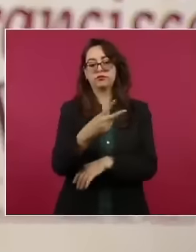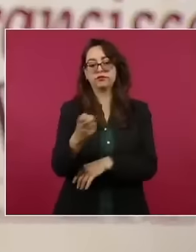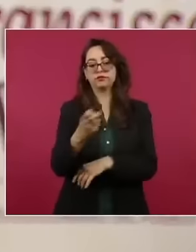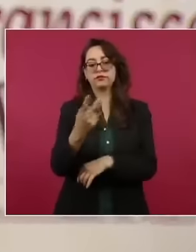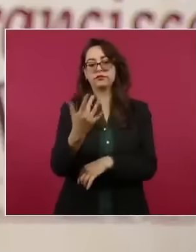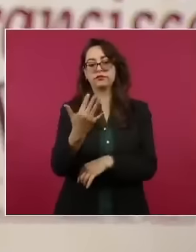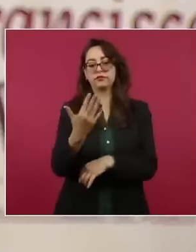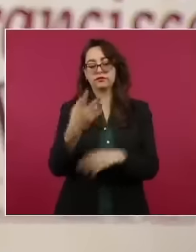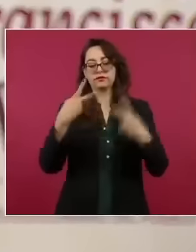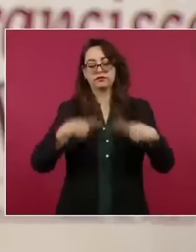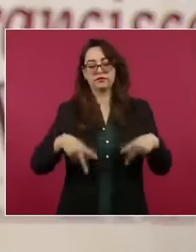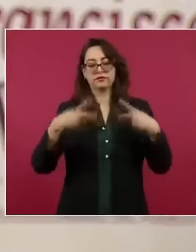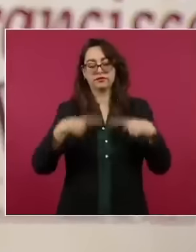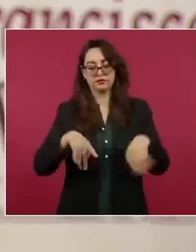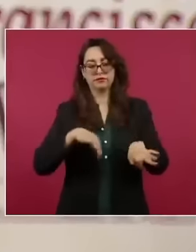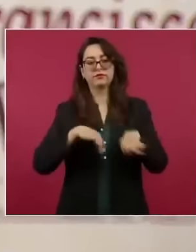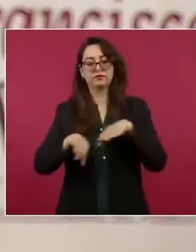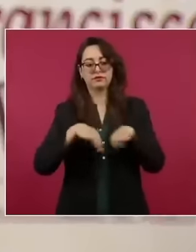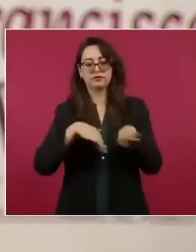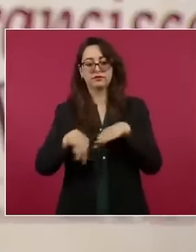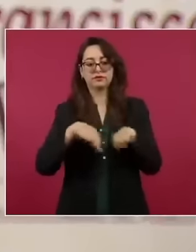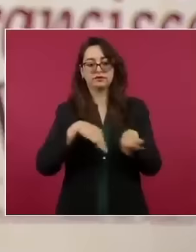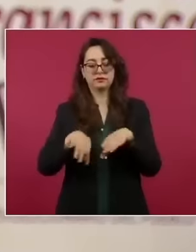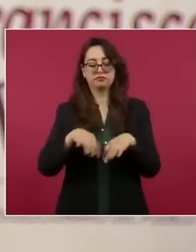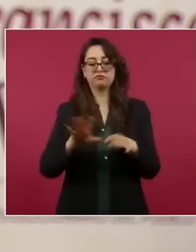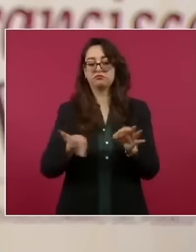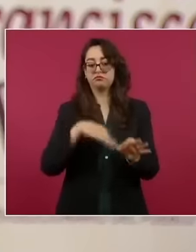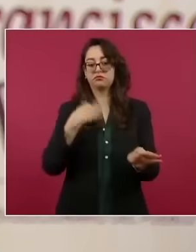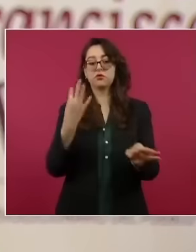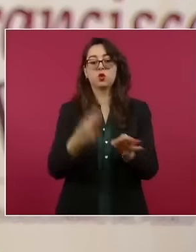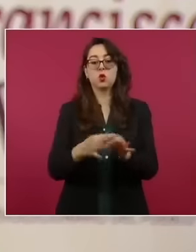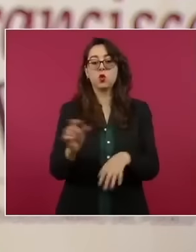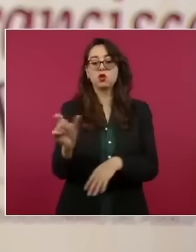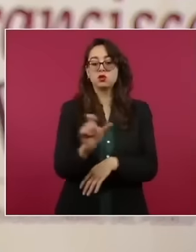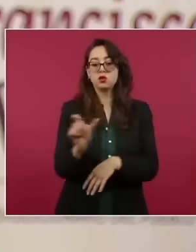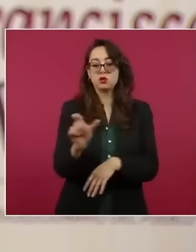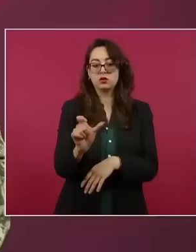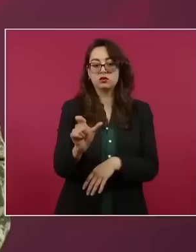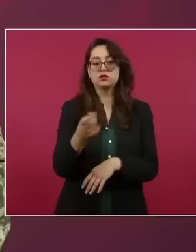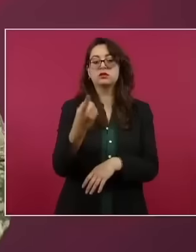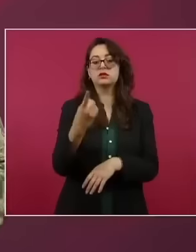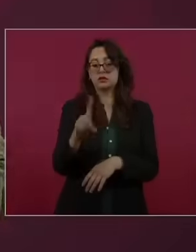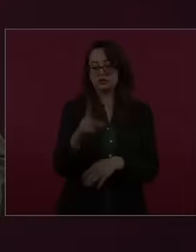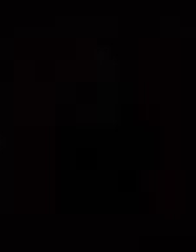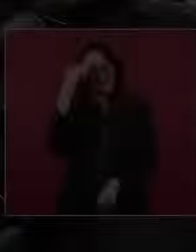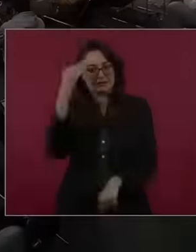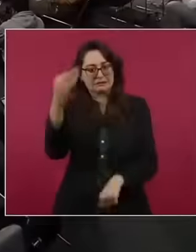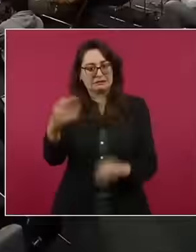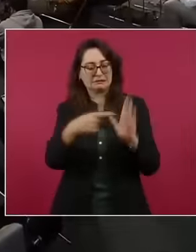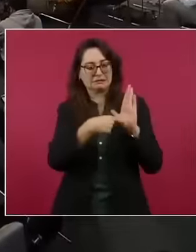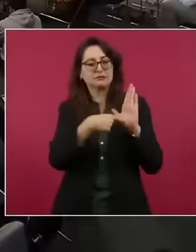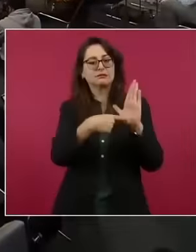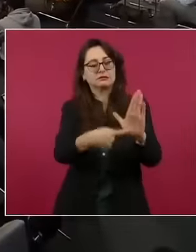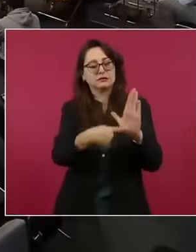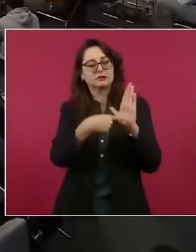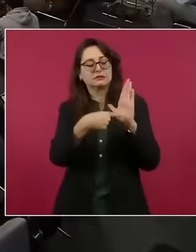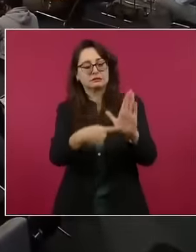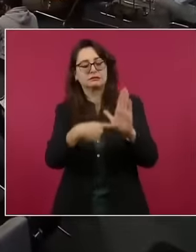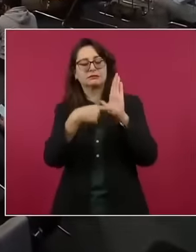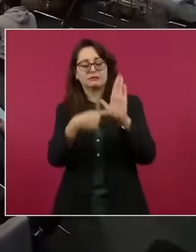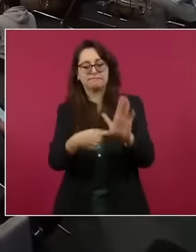directa e indirecta y se tiene programada su conclusión para finales de diciembre del presente año. Estas obras